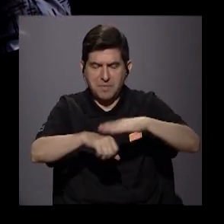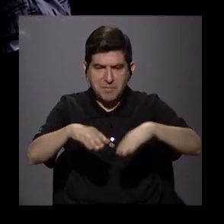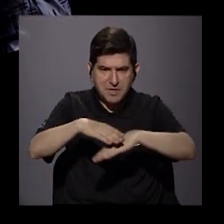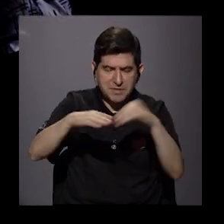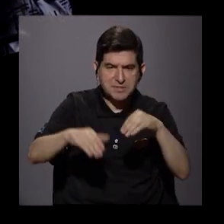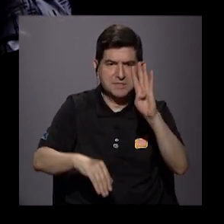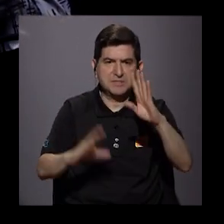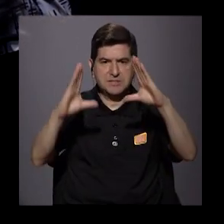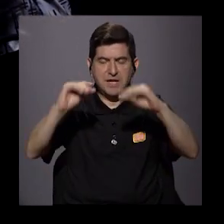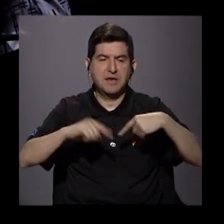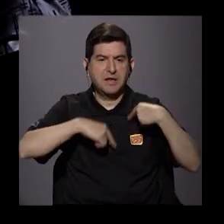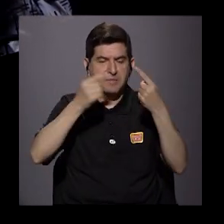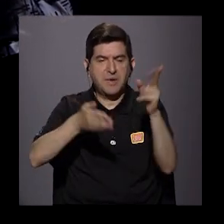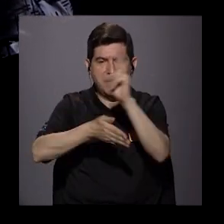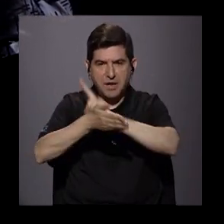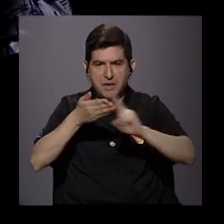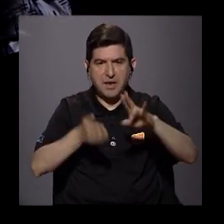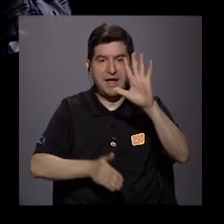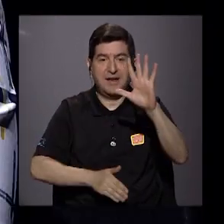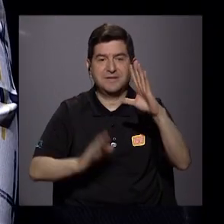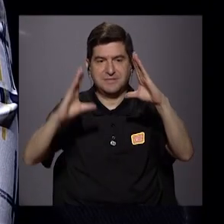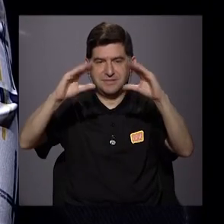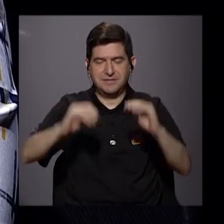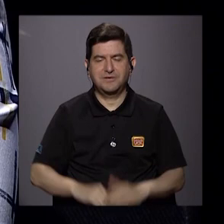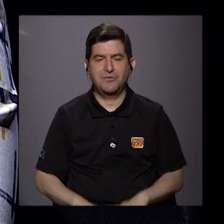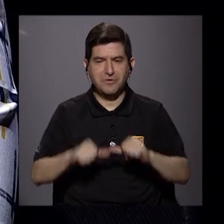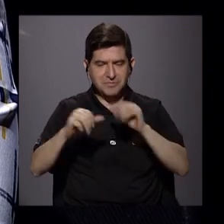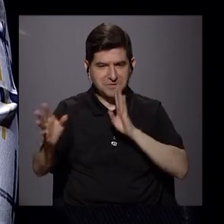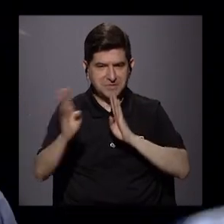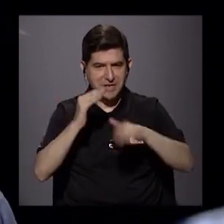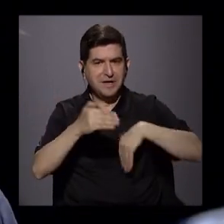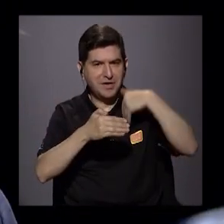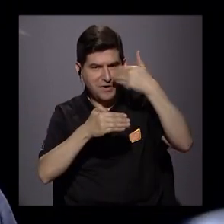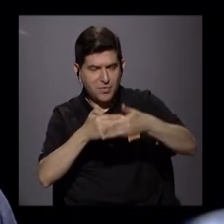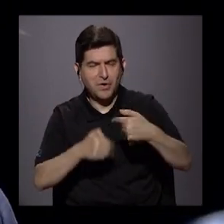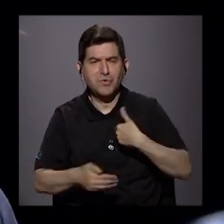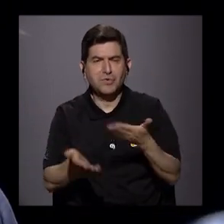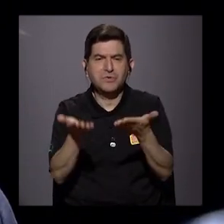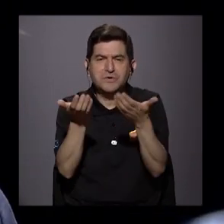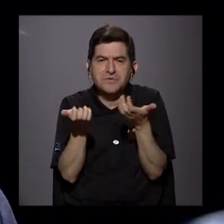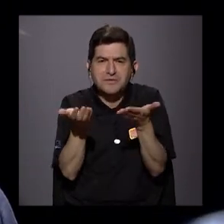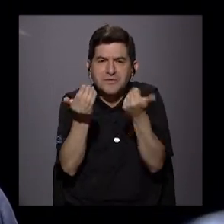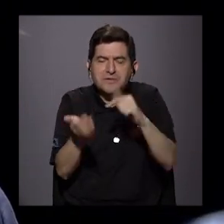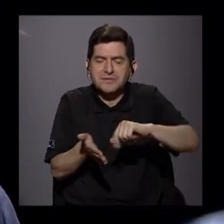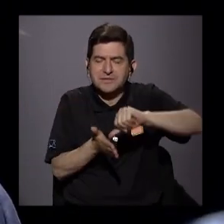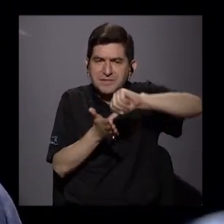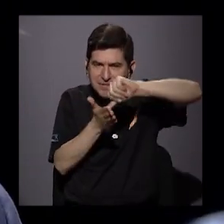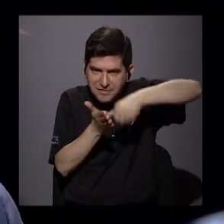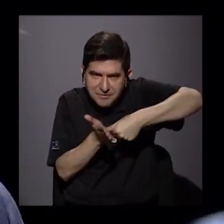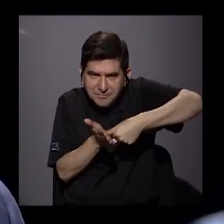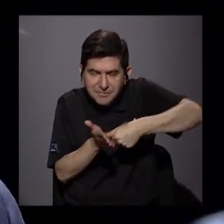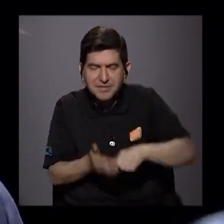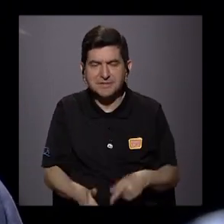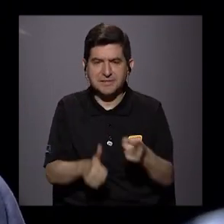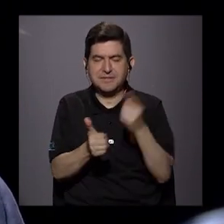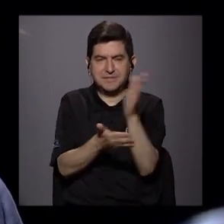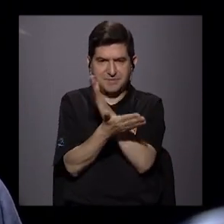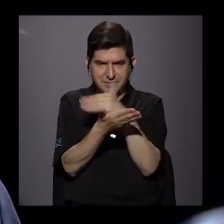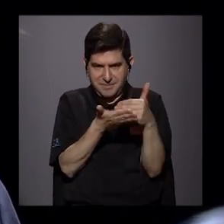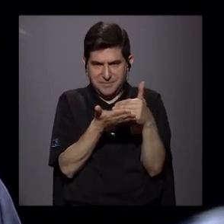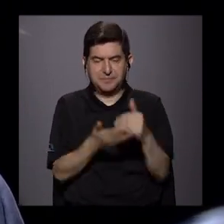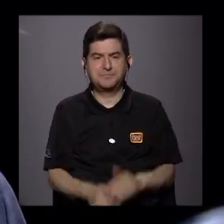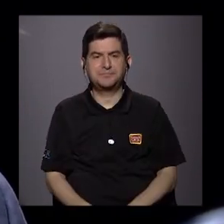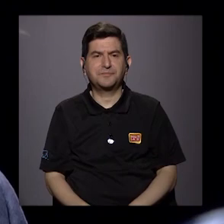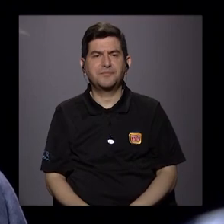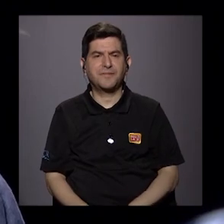los días a las 4 de la tarde para ir a la universidad a las 5. Vamos a seguir hablando de eso, pero quisiera sobre todo destacar en este primer bloque